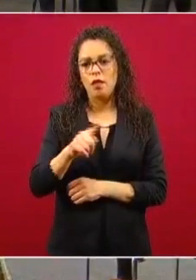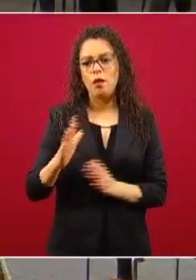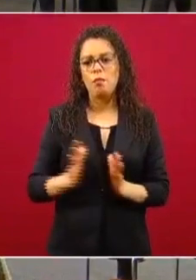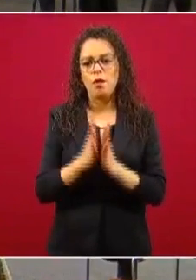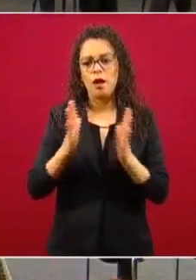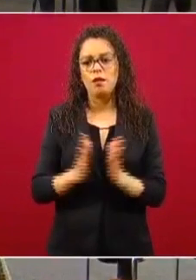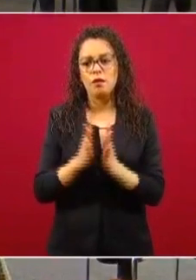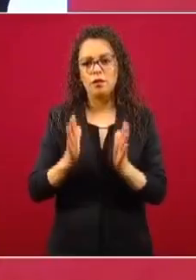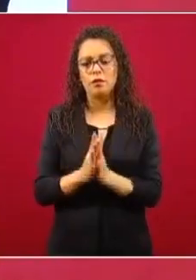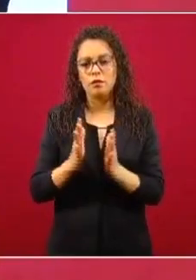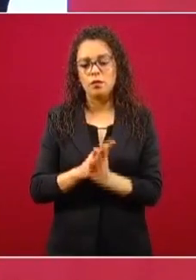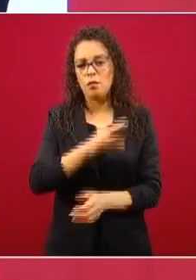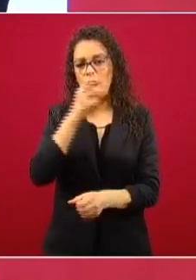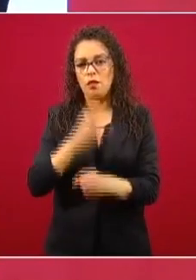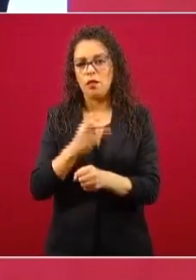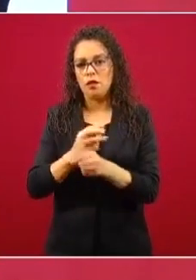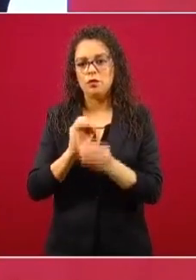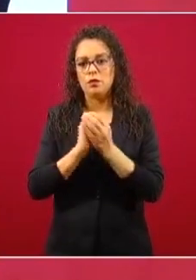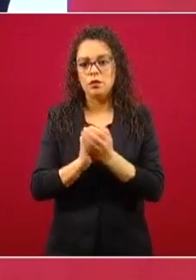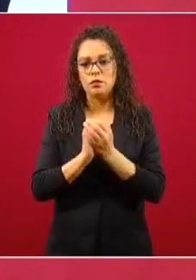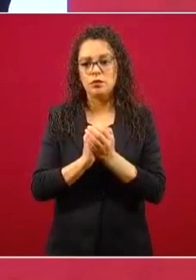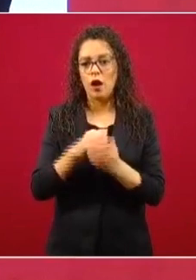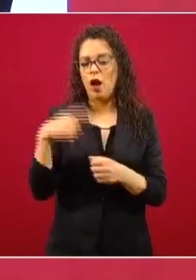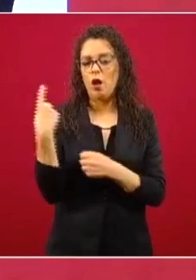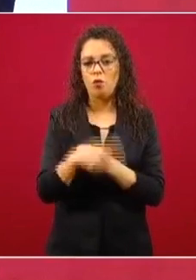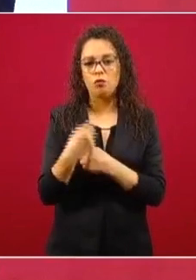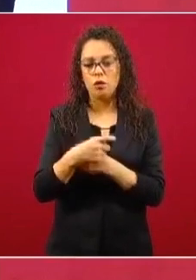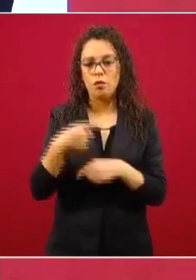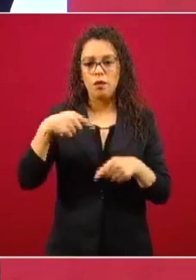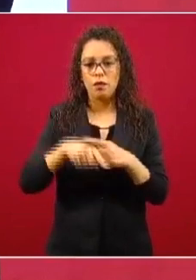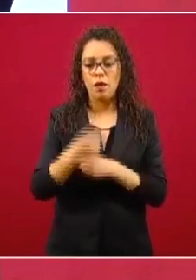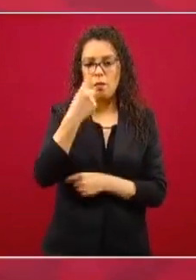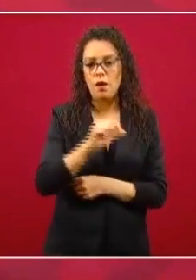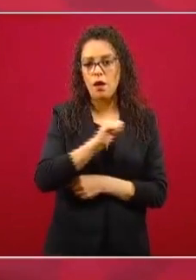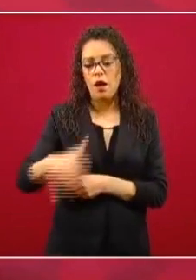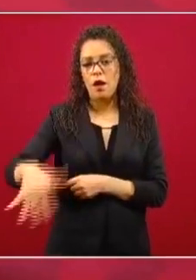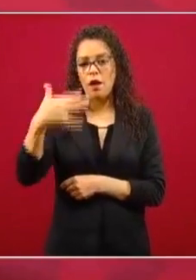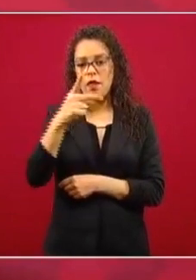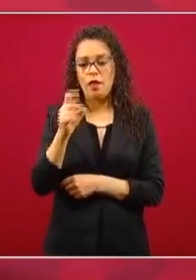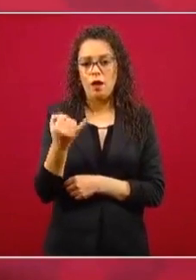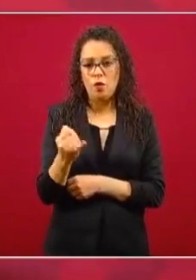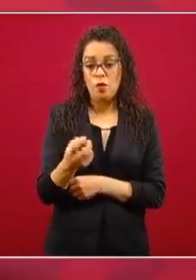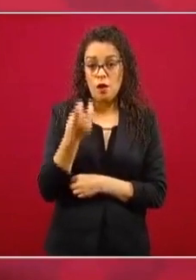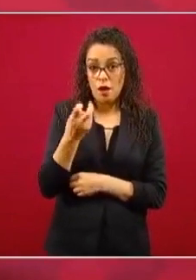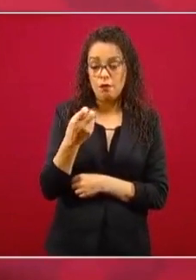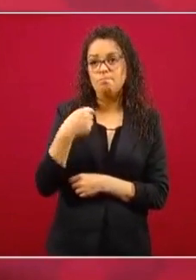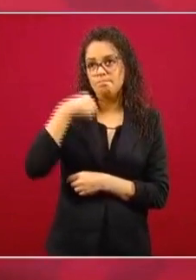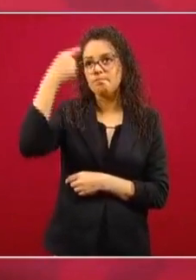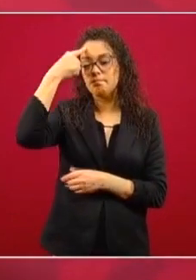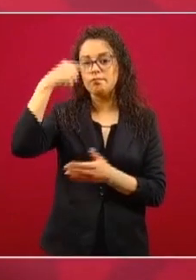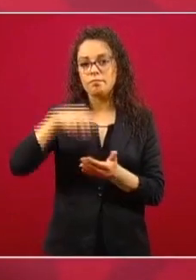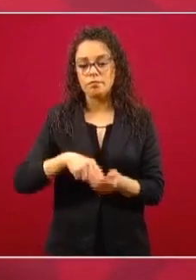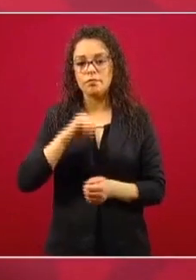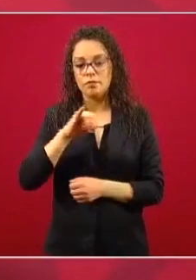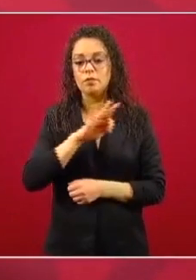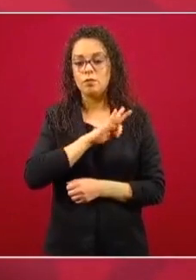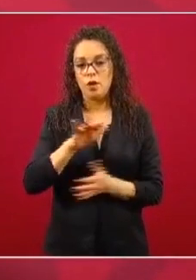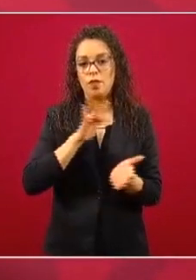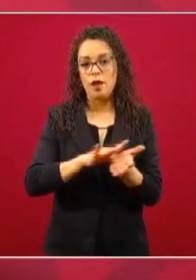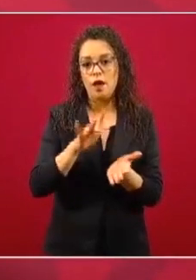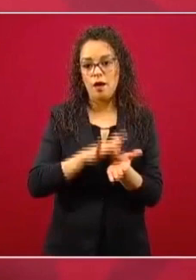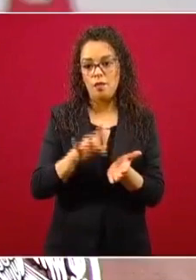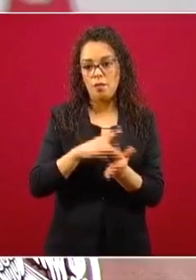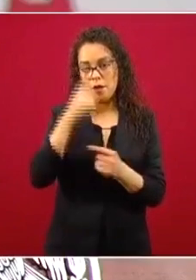tercer sorteo que iniciará a partir del 1 al 15 de junio. Con esto nosotros estamos convencidos que estamos apoyando también la